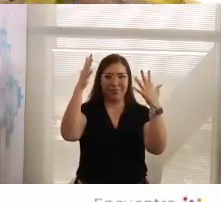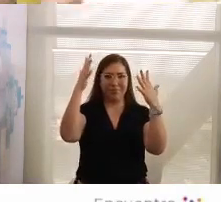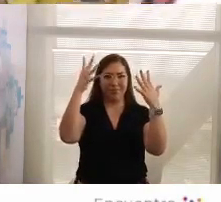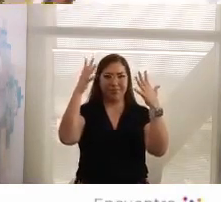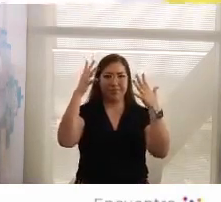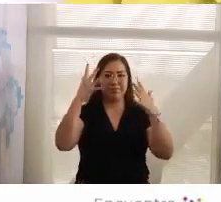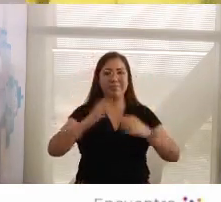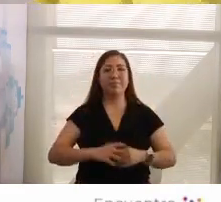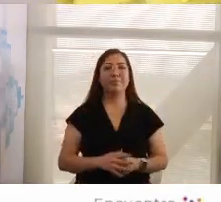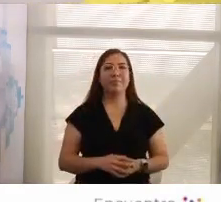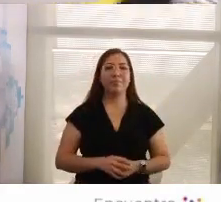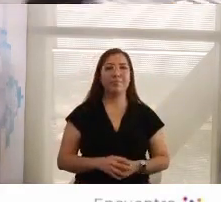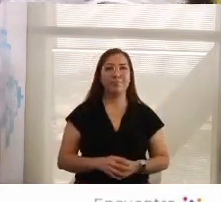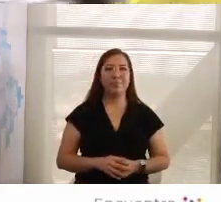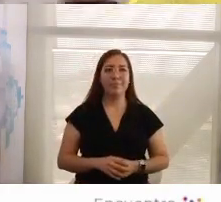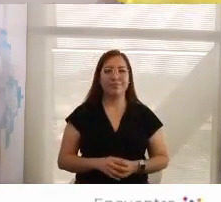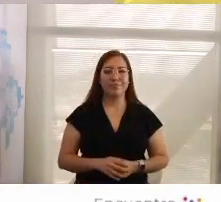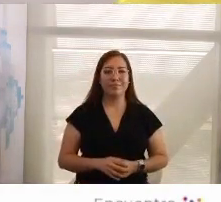Gracias. Gracias.